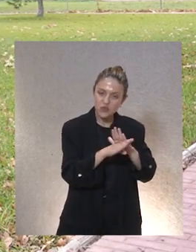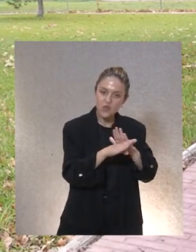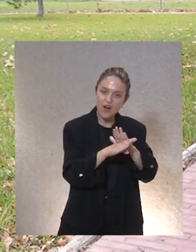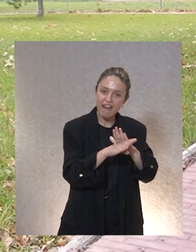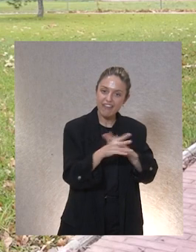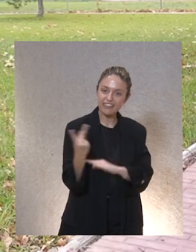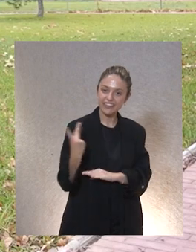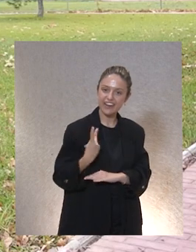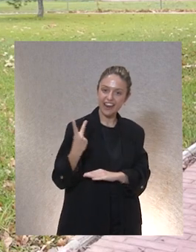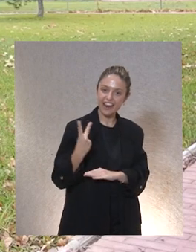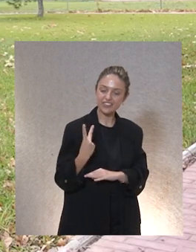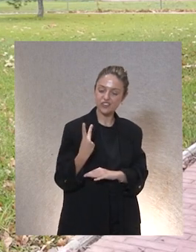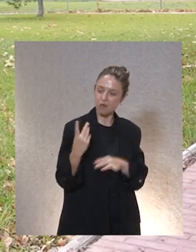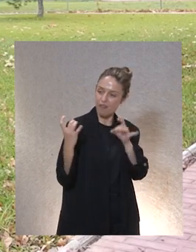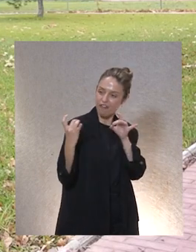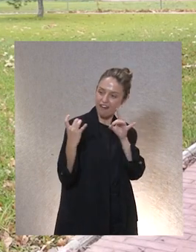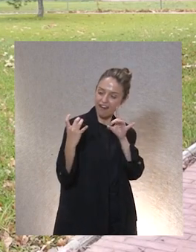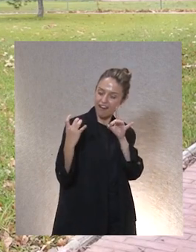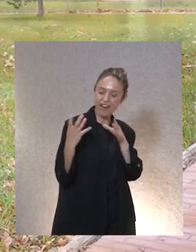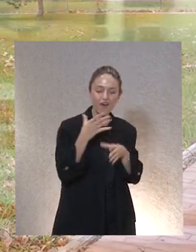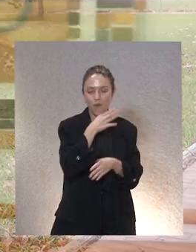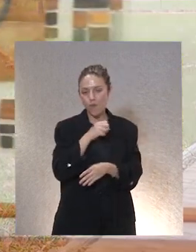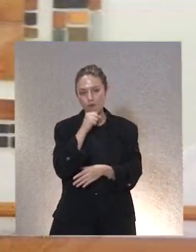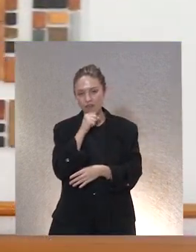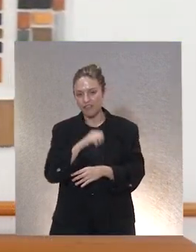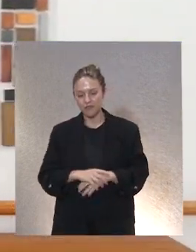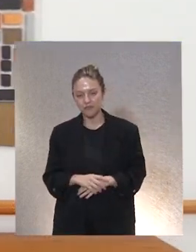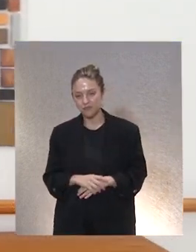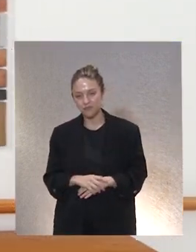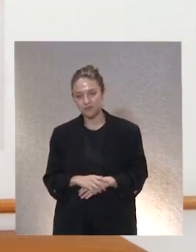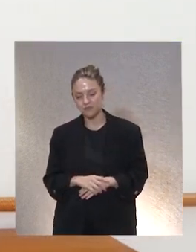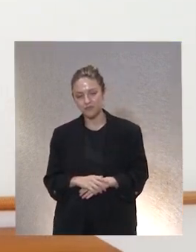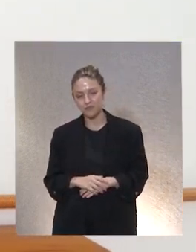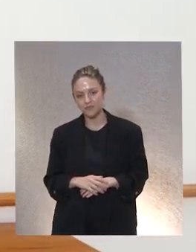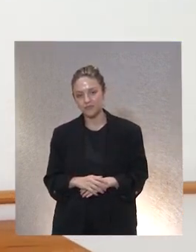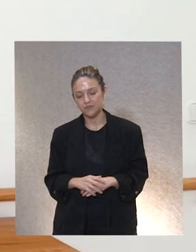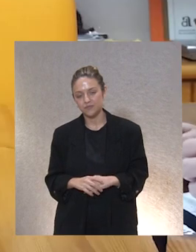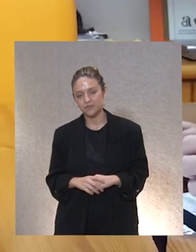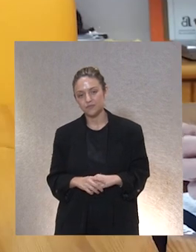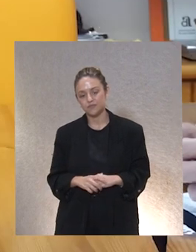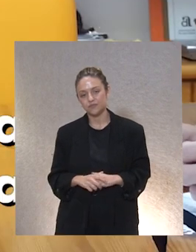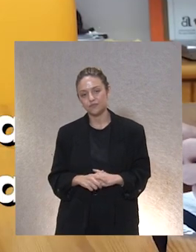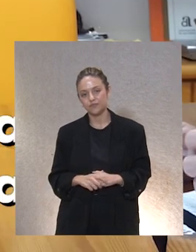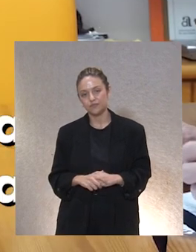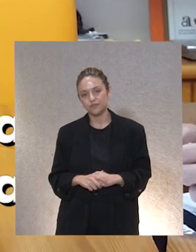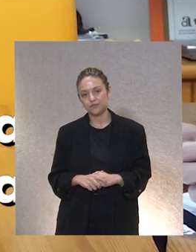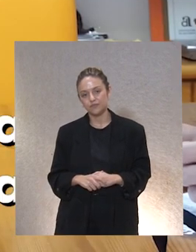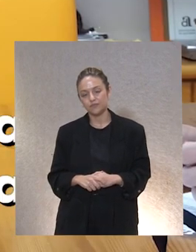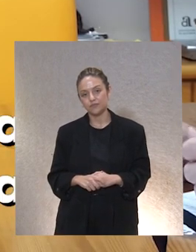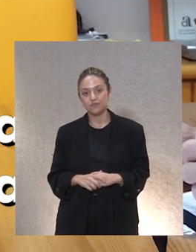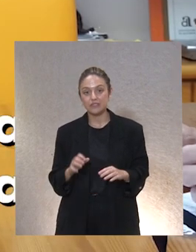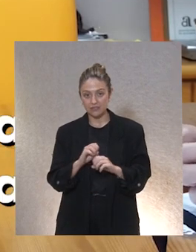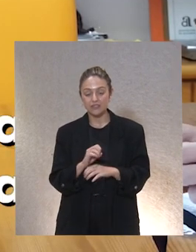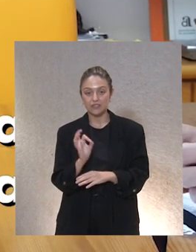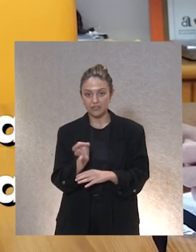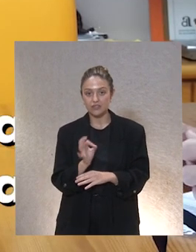entre las dos y un feeling que es que es súper bonito Ana, eres Umbelina feliz la de esa que se ha hecho con su vida claro